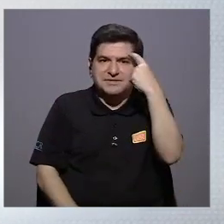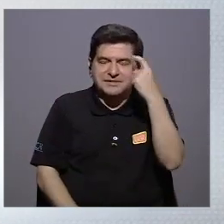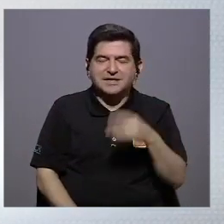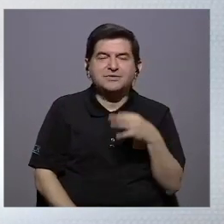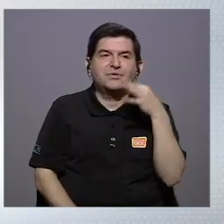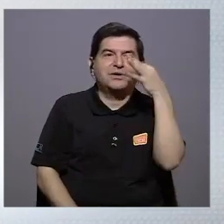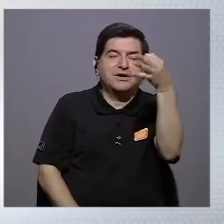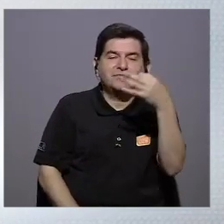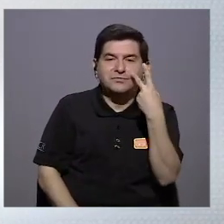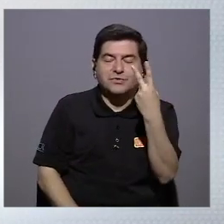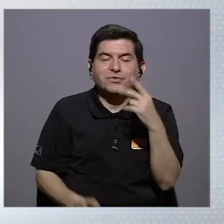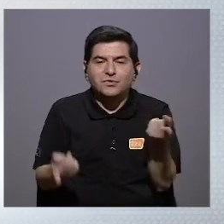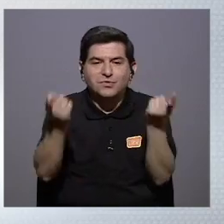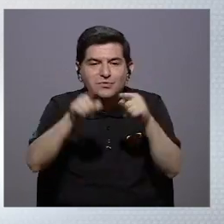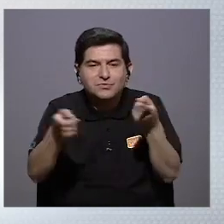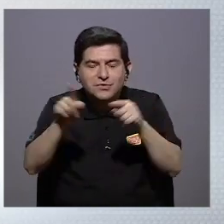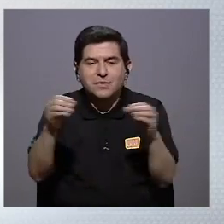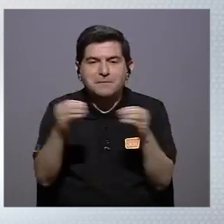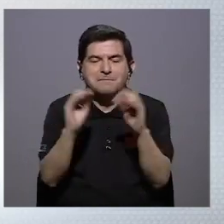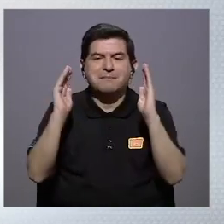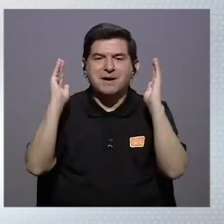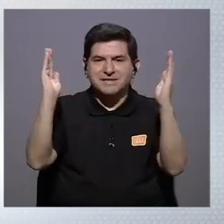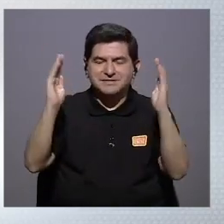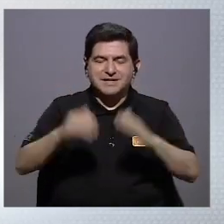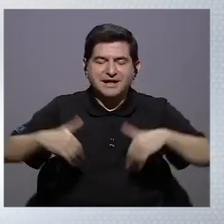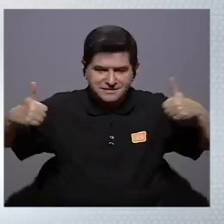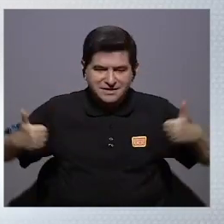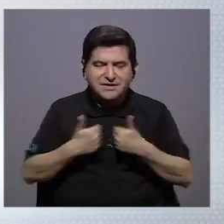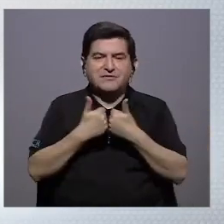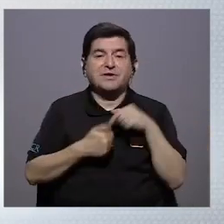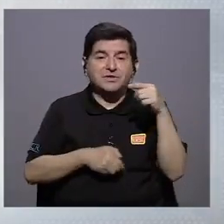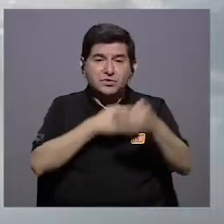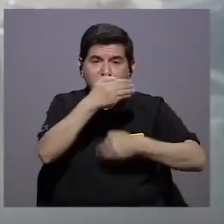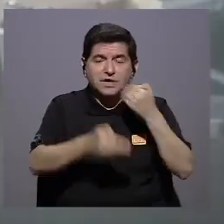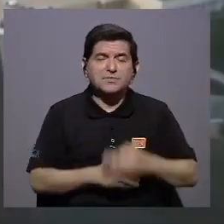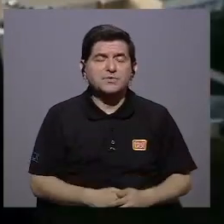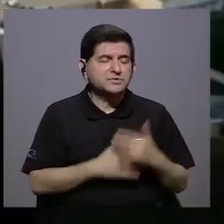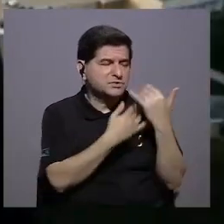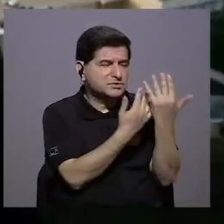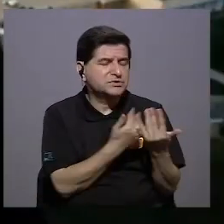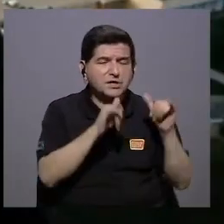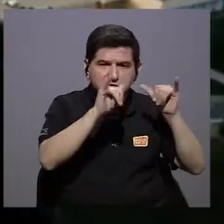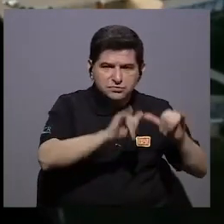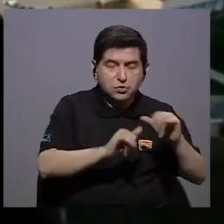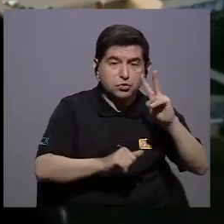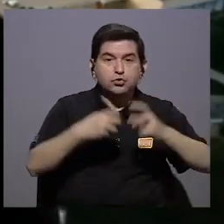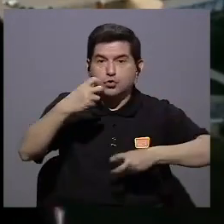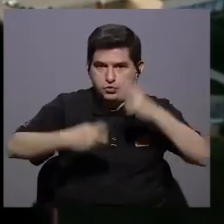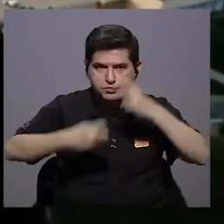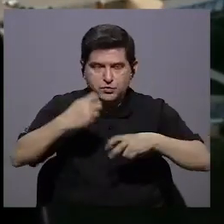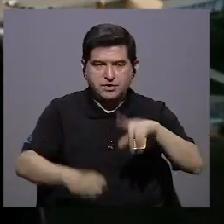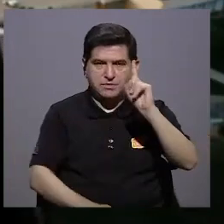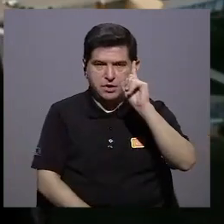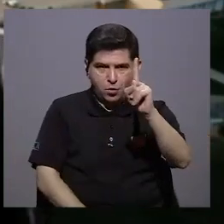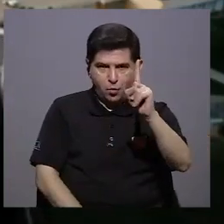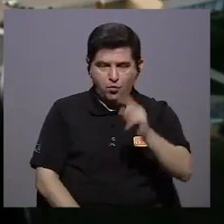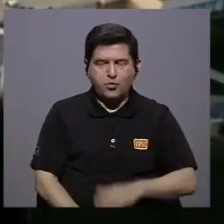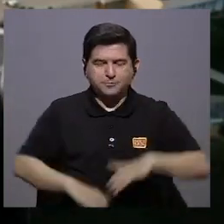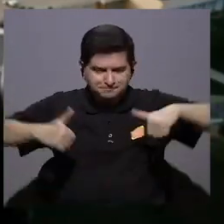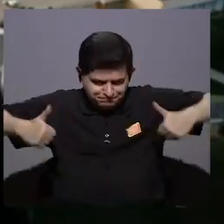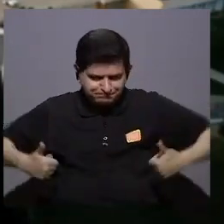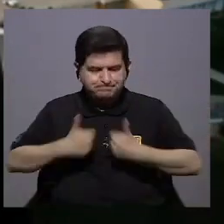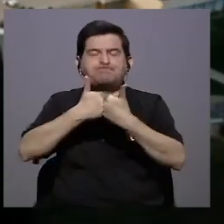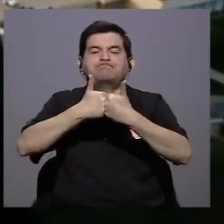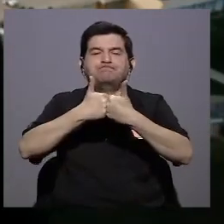viendo lo que está sucediendo como el mayor desafío de esta invernación? tenemos dos grandes problemas uno de los